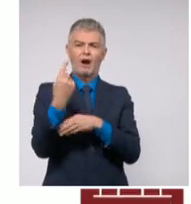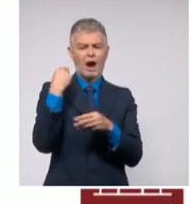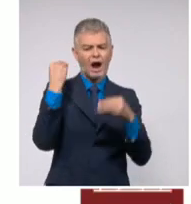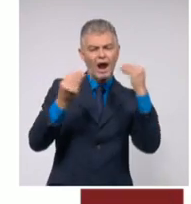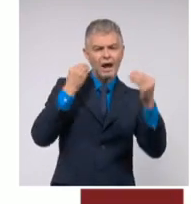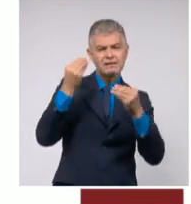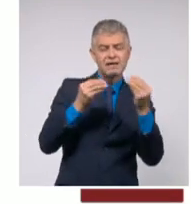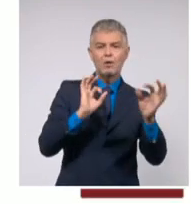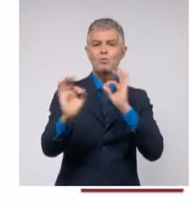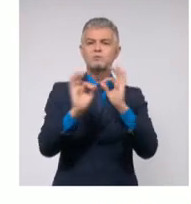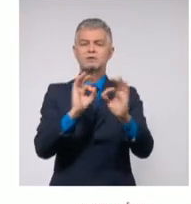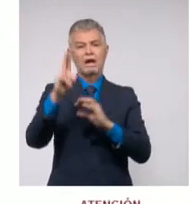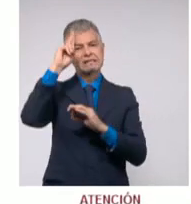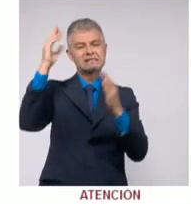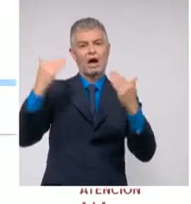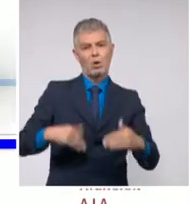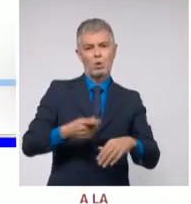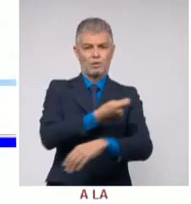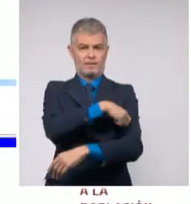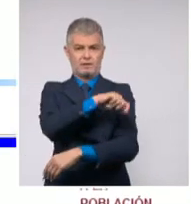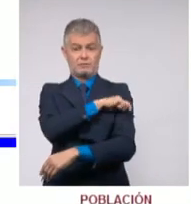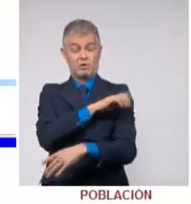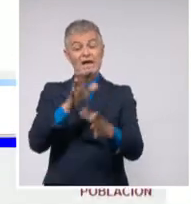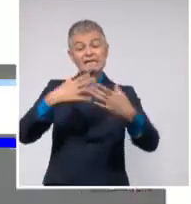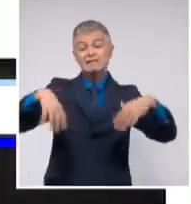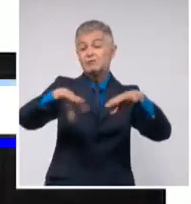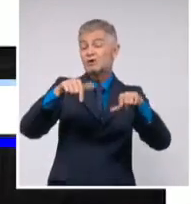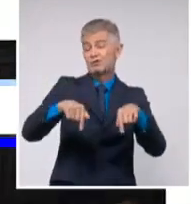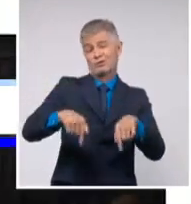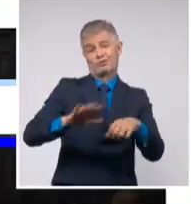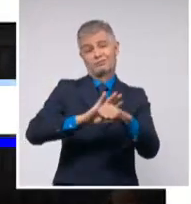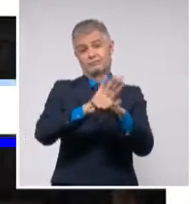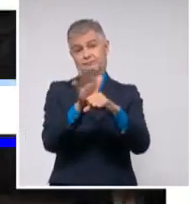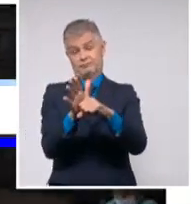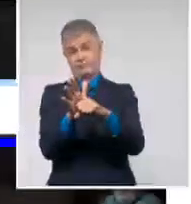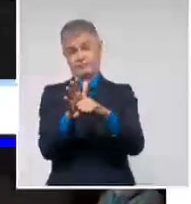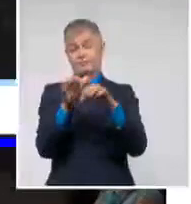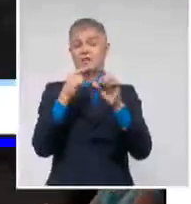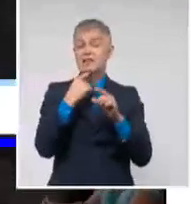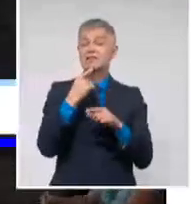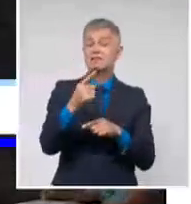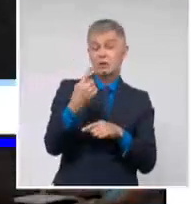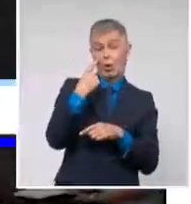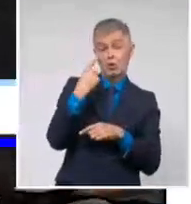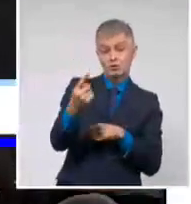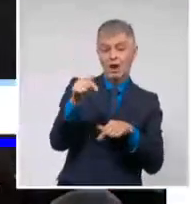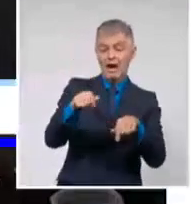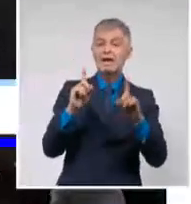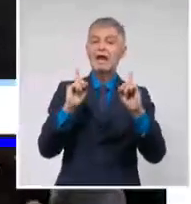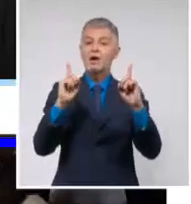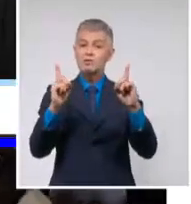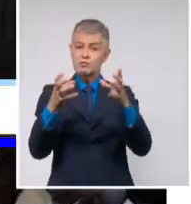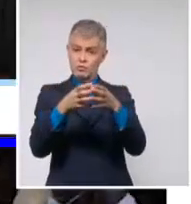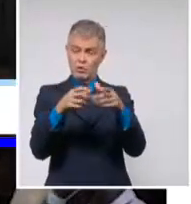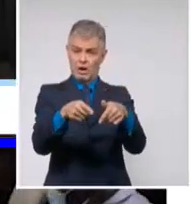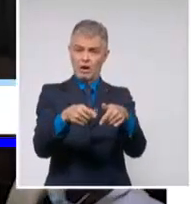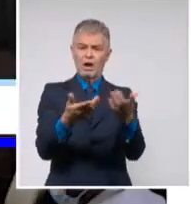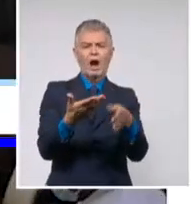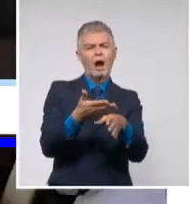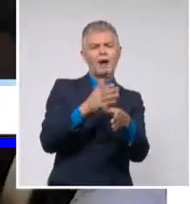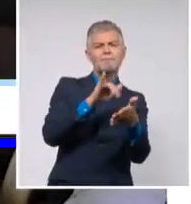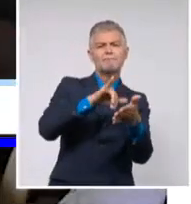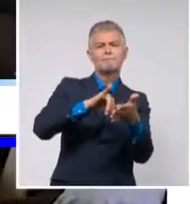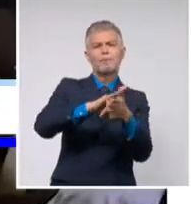y la actividad legislativa ante la actual situación sanitaria. Según se conoció en la reunión, dos anteproyectos de leyes